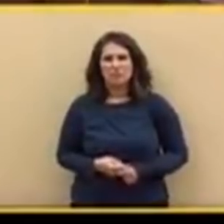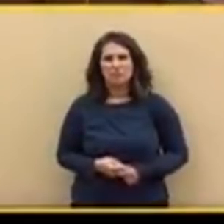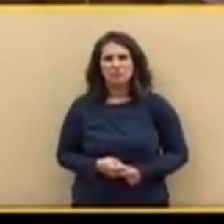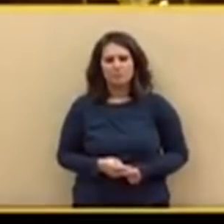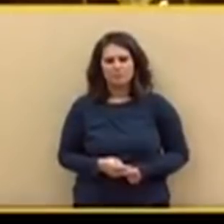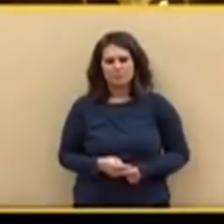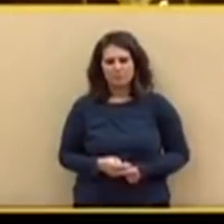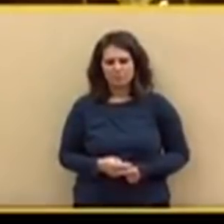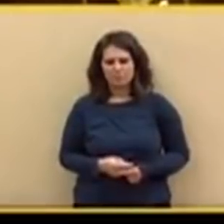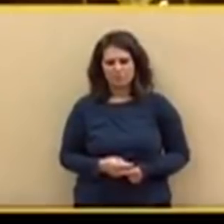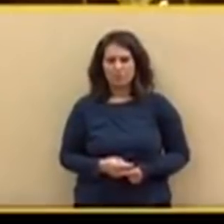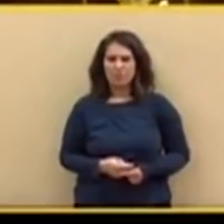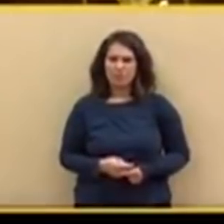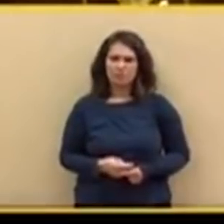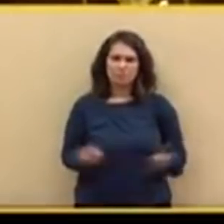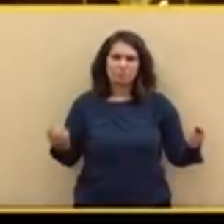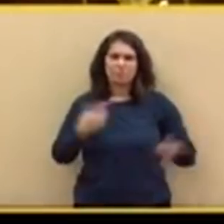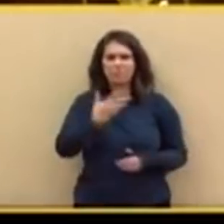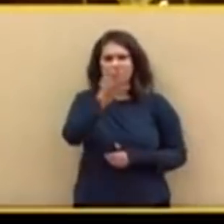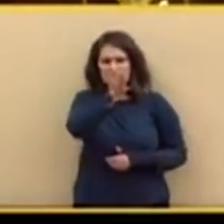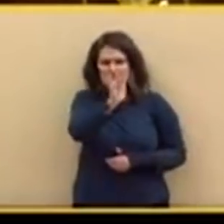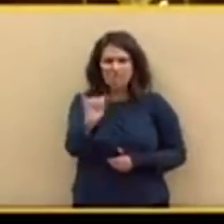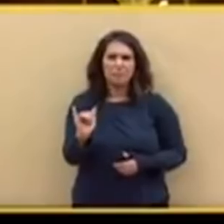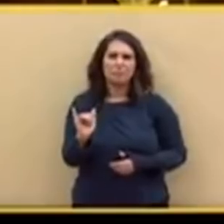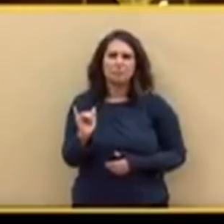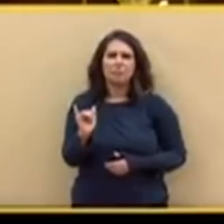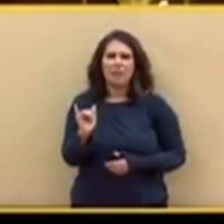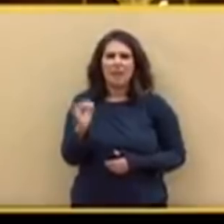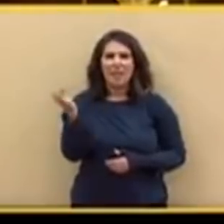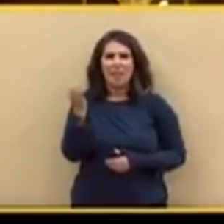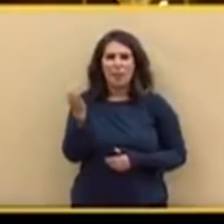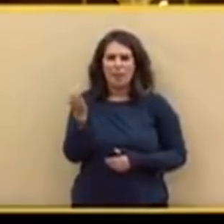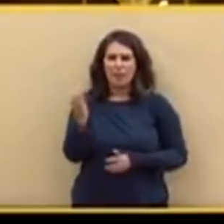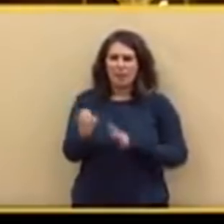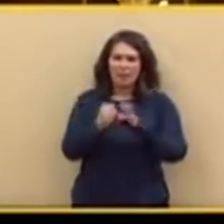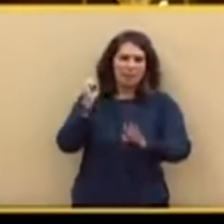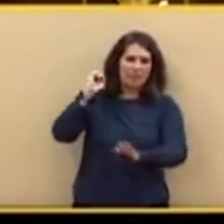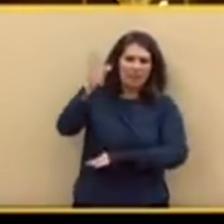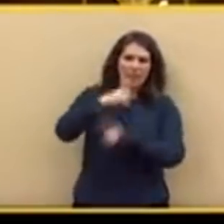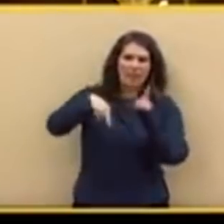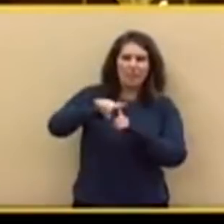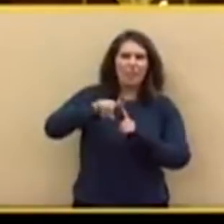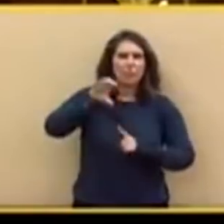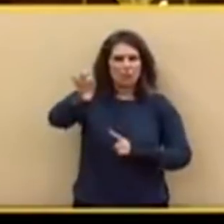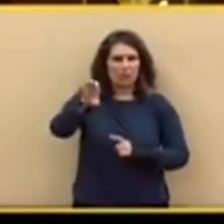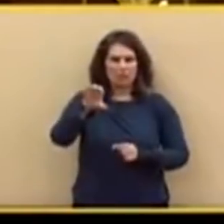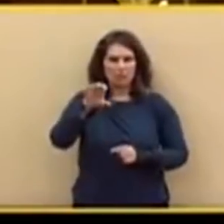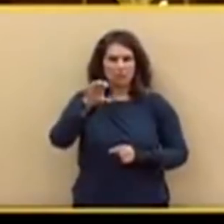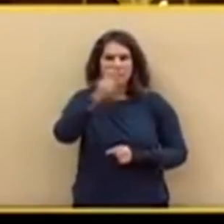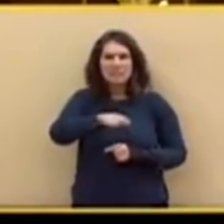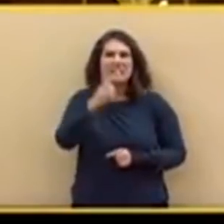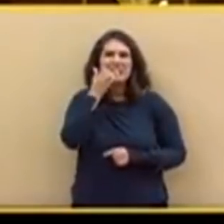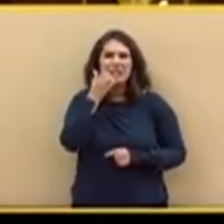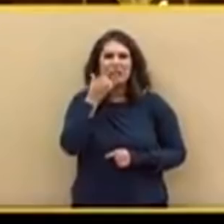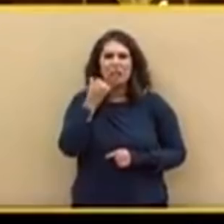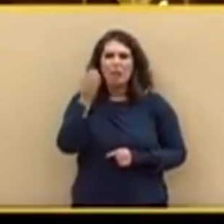Y sí, hay que deportar también a aquellos inmigrantes legales que cometan delitos graves para que a través